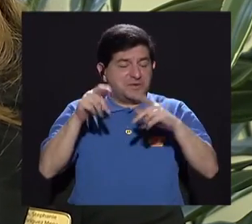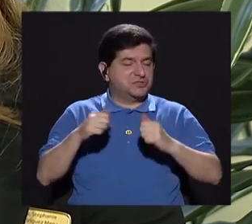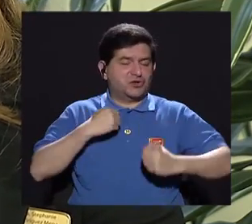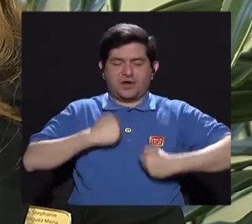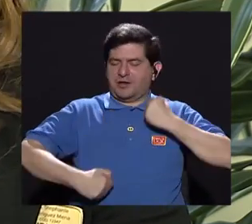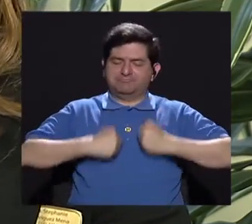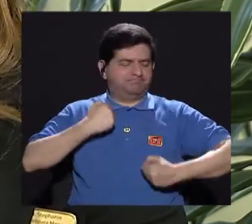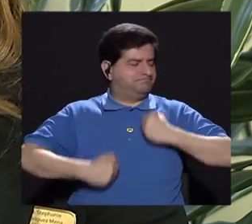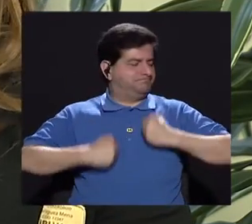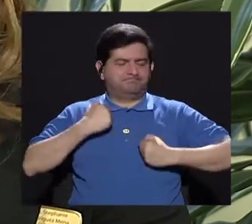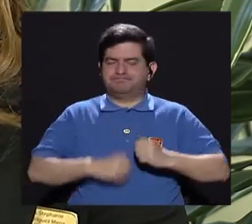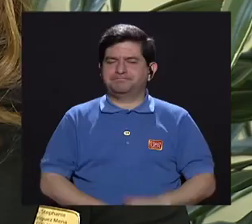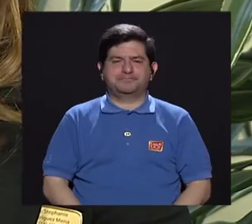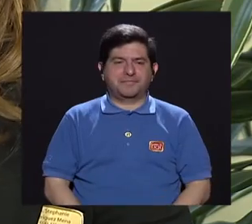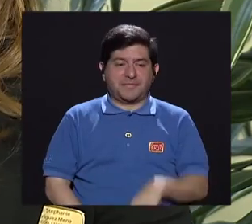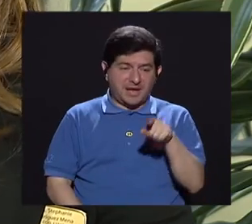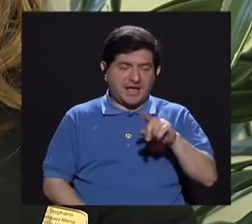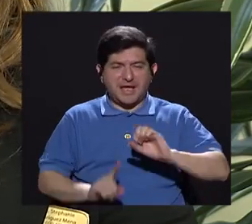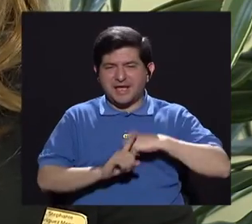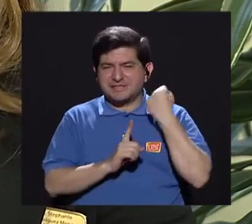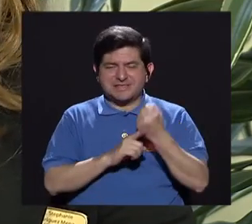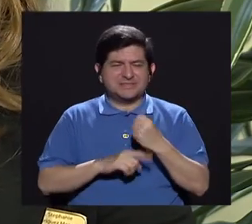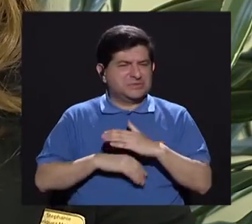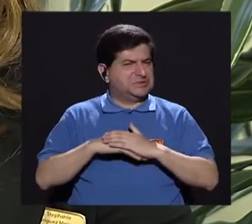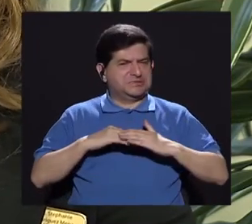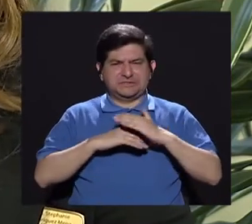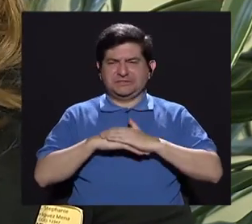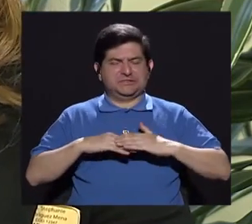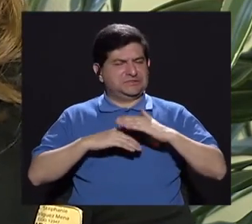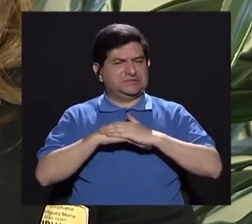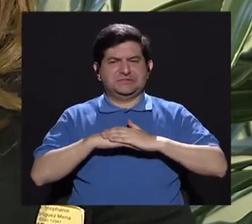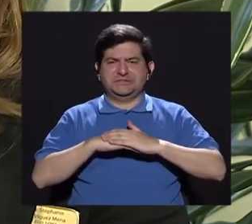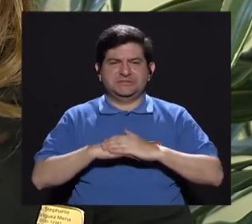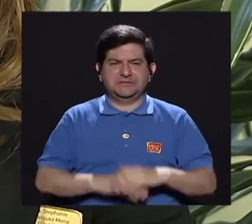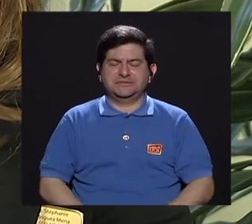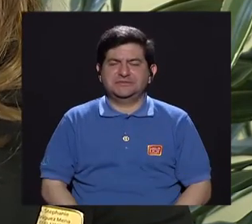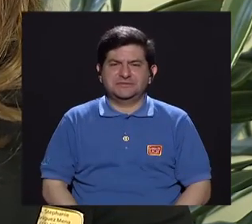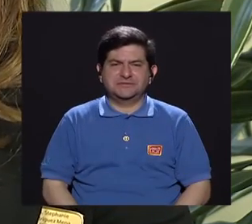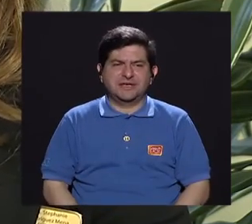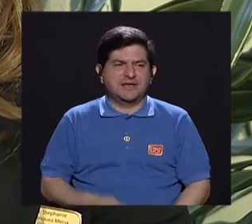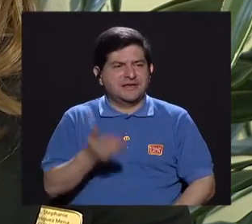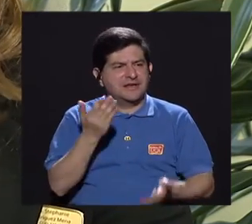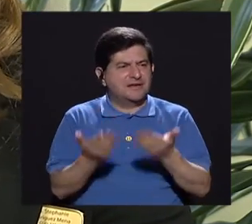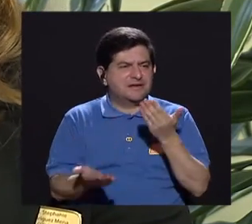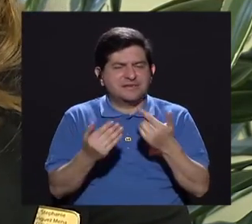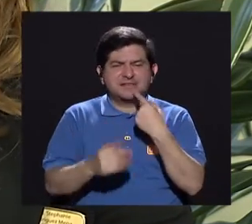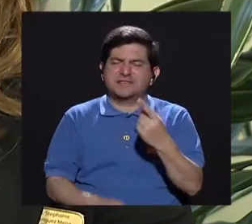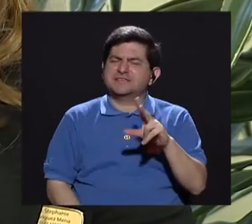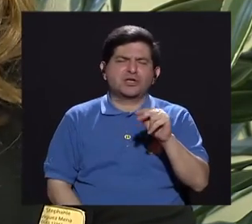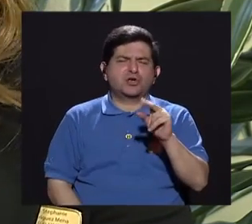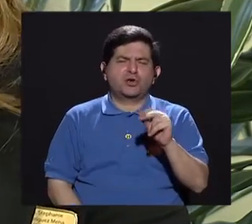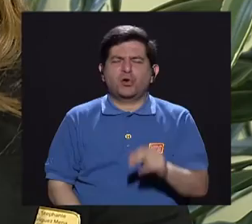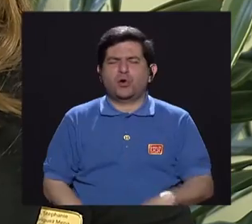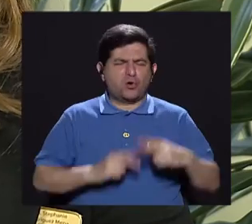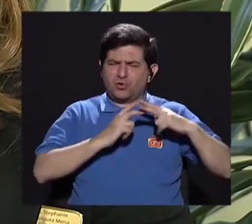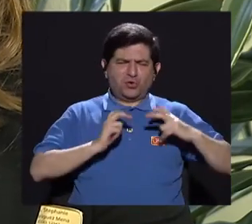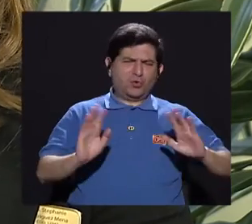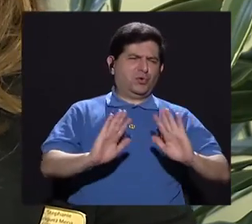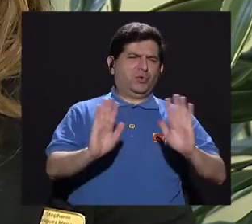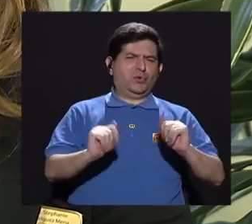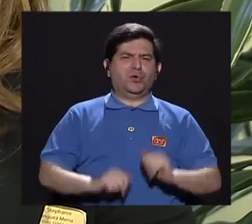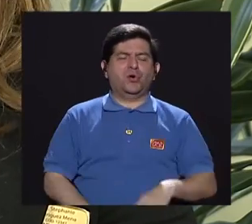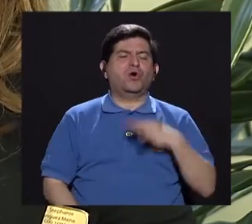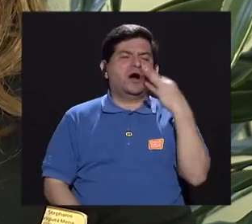se bañó y eso, esa parte los hace sentirse incómodos, ¿verdad? Entonces no deja, tal vez, no, doctora, no, no, quiero que me revise,